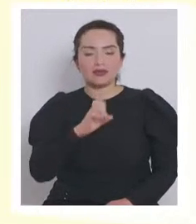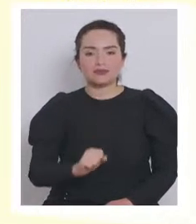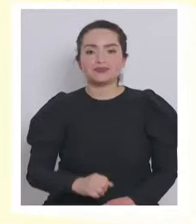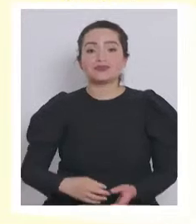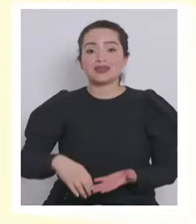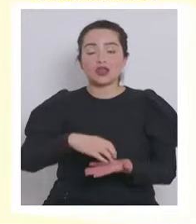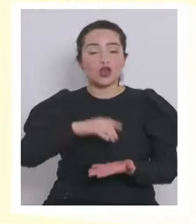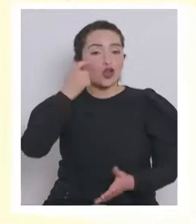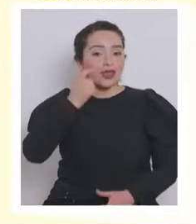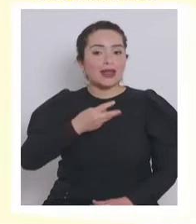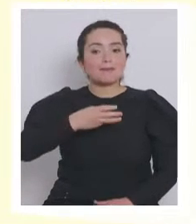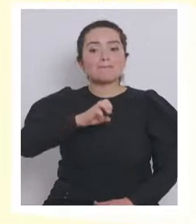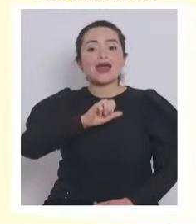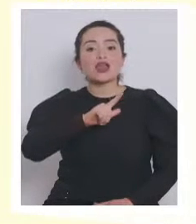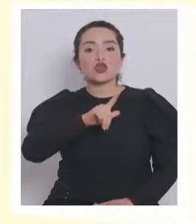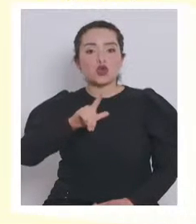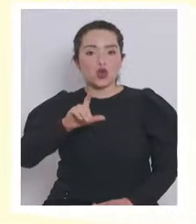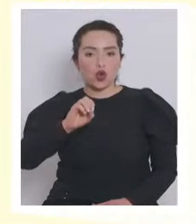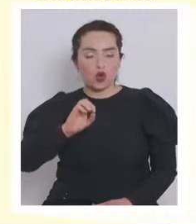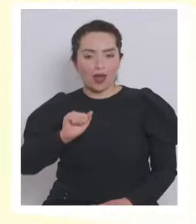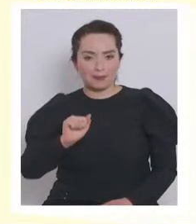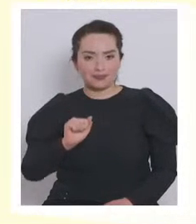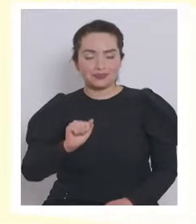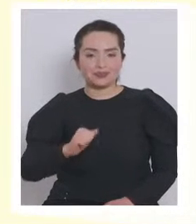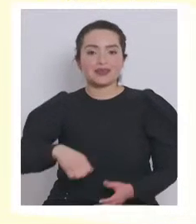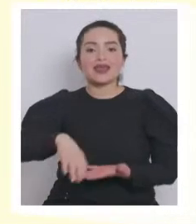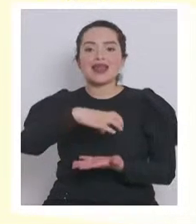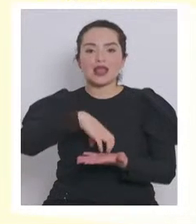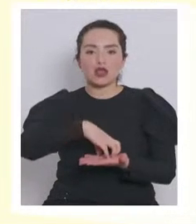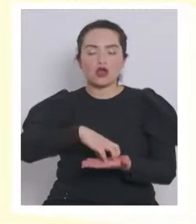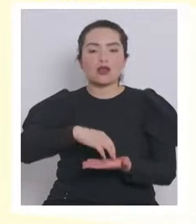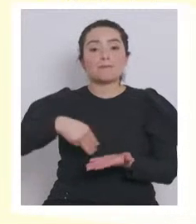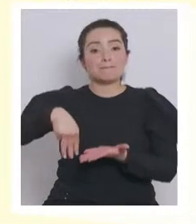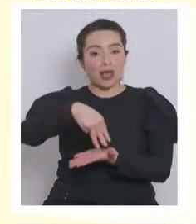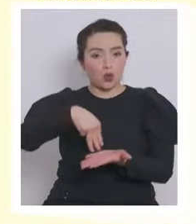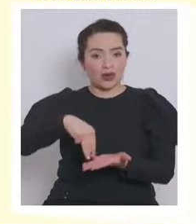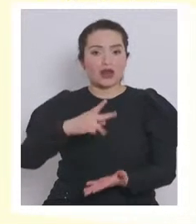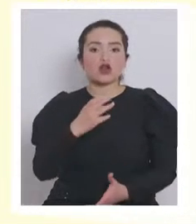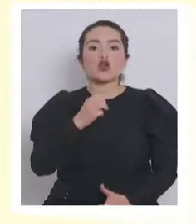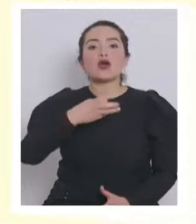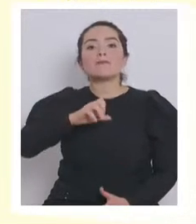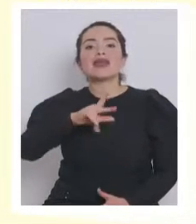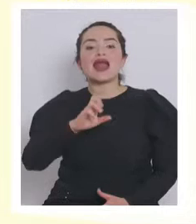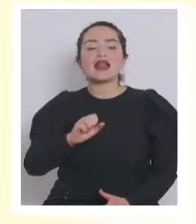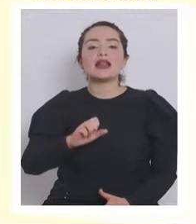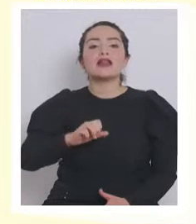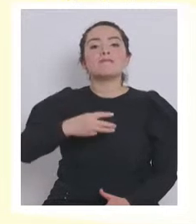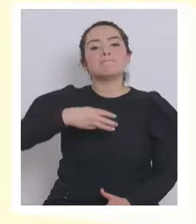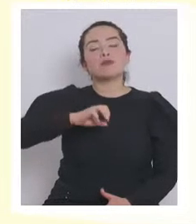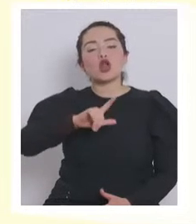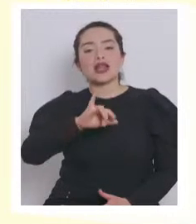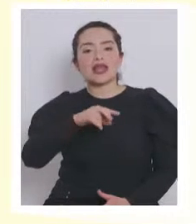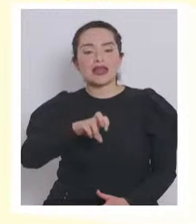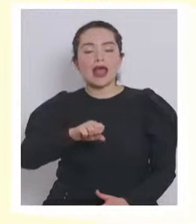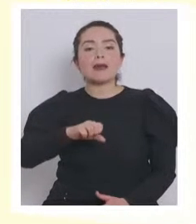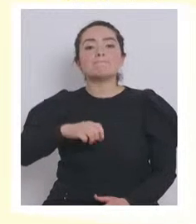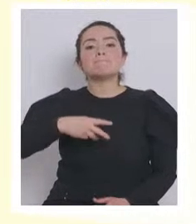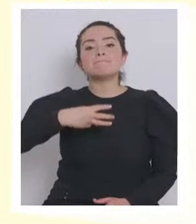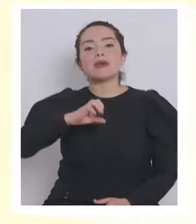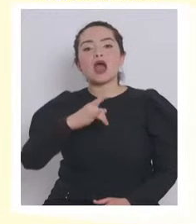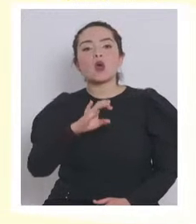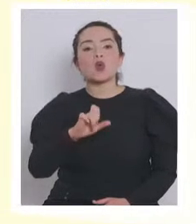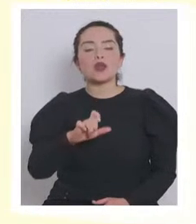'Higgins, Mayoa. En la región de Maule, Romeral, Molina, Maule, Curepto,